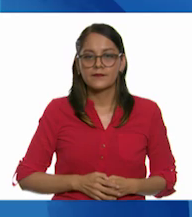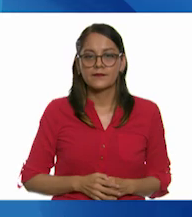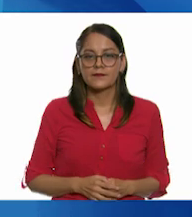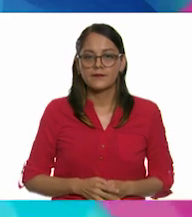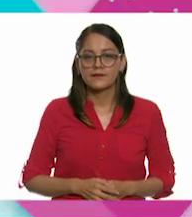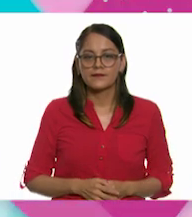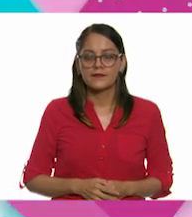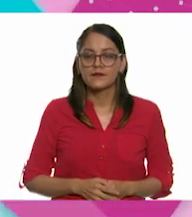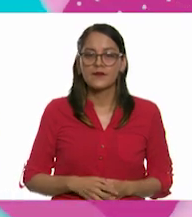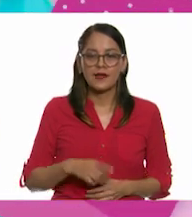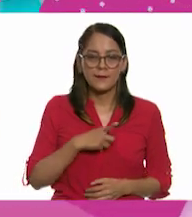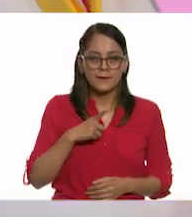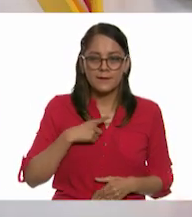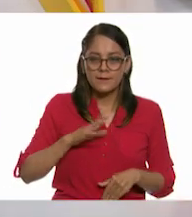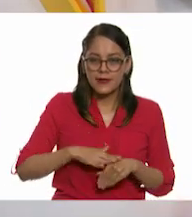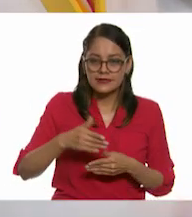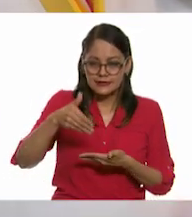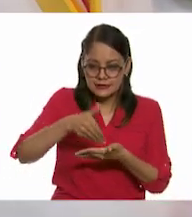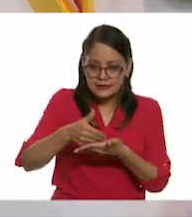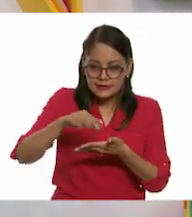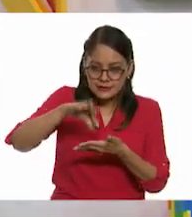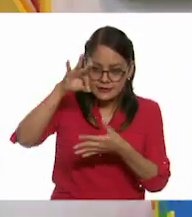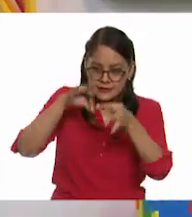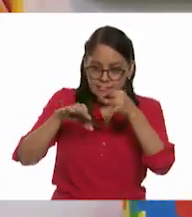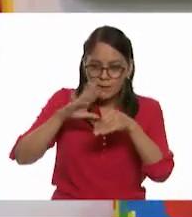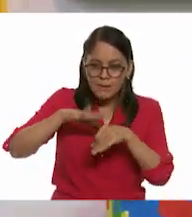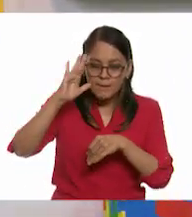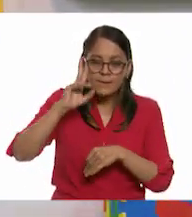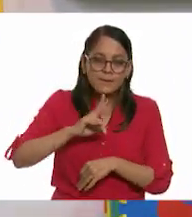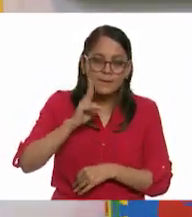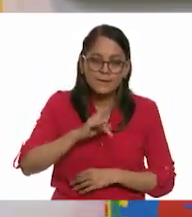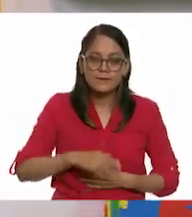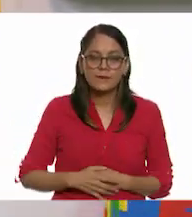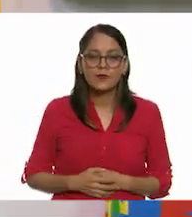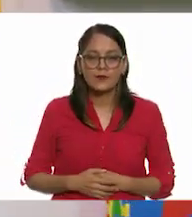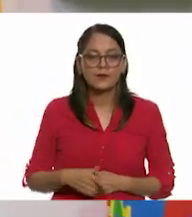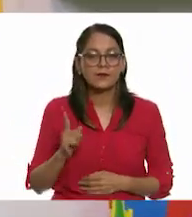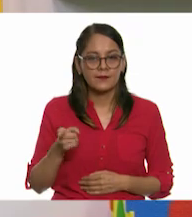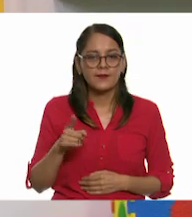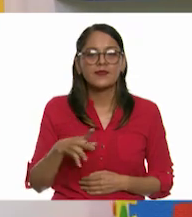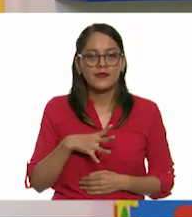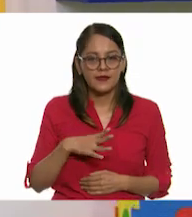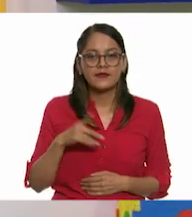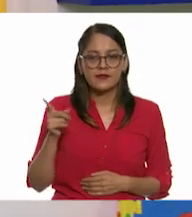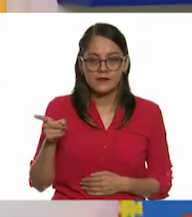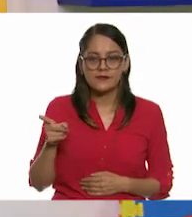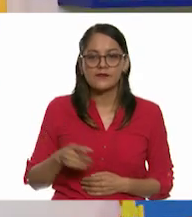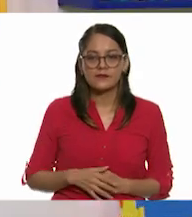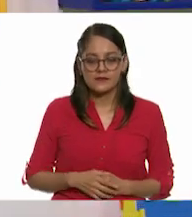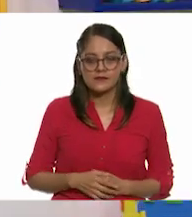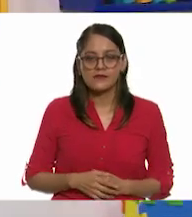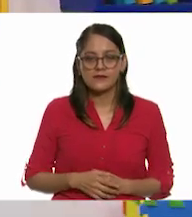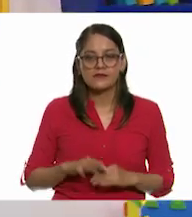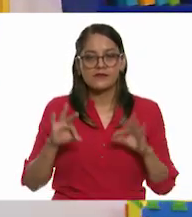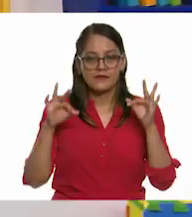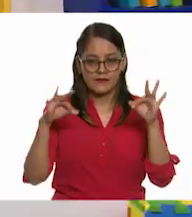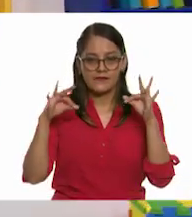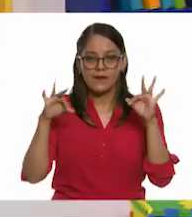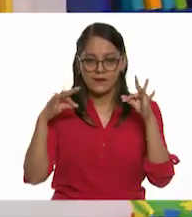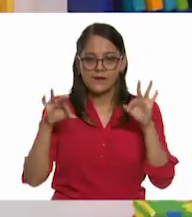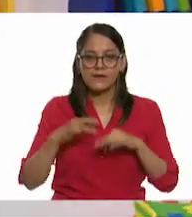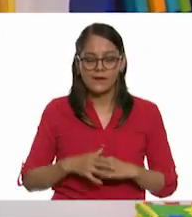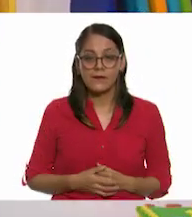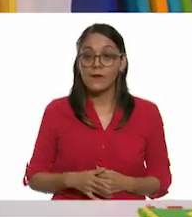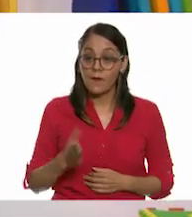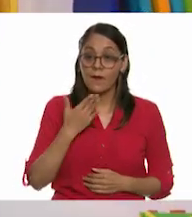ver, entonces debe haber más contenido aquí dentro de este sobre. Muy bien. Y aquí efectivamente tengo otra hoja. Ah,